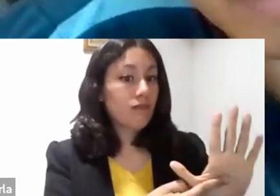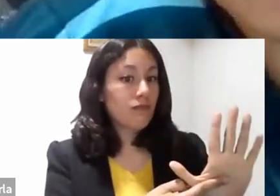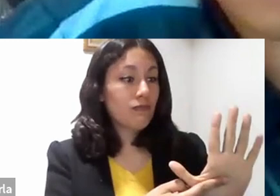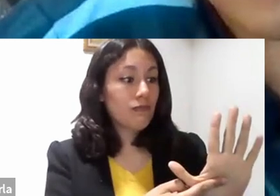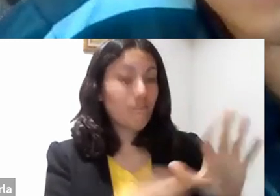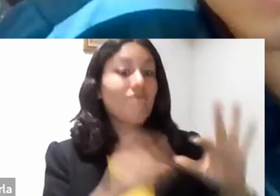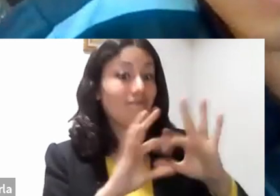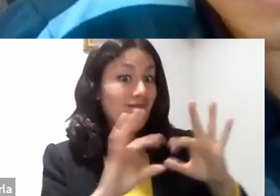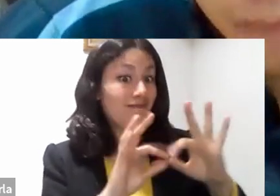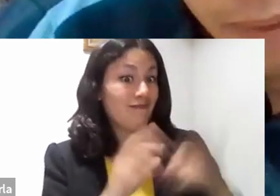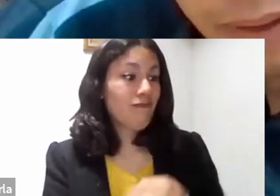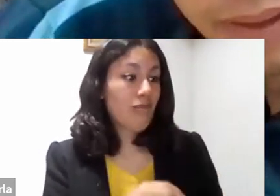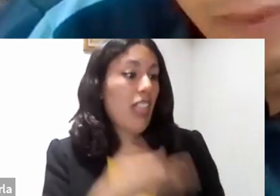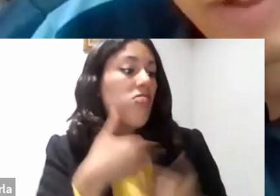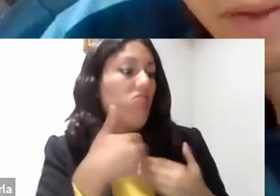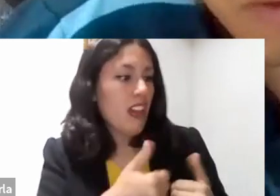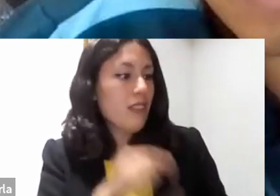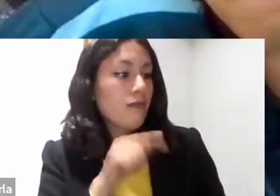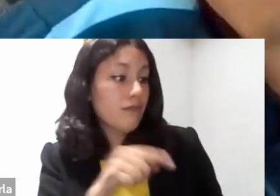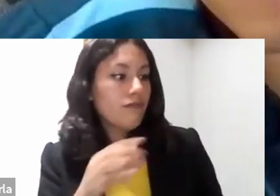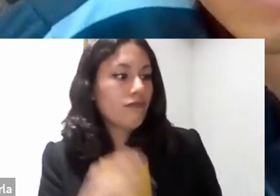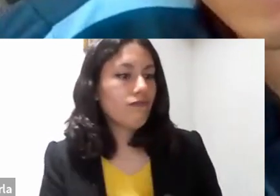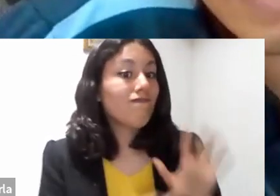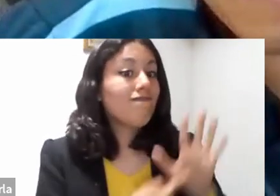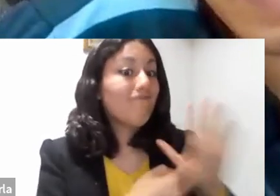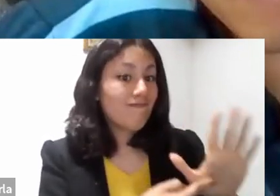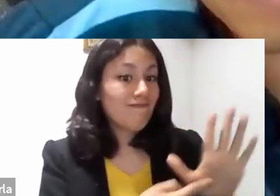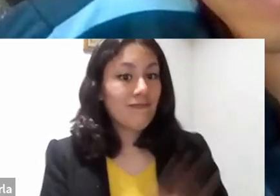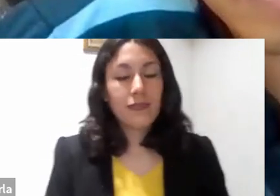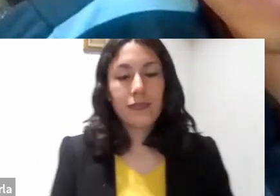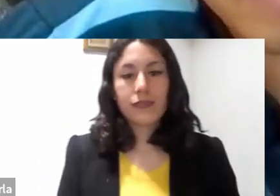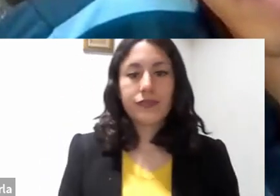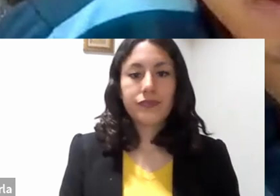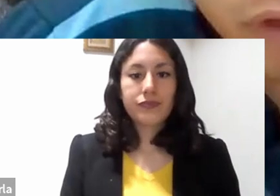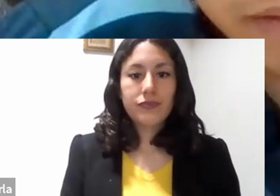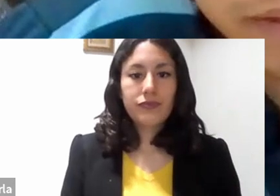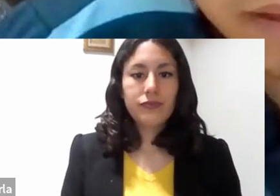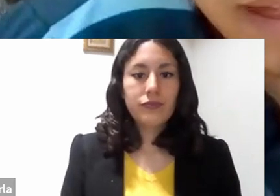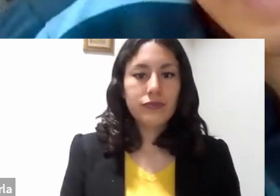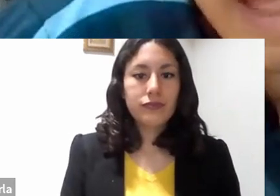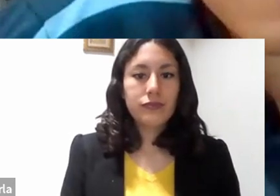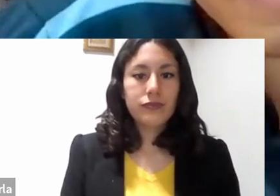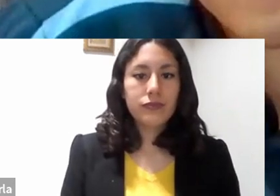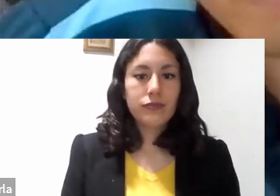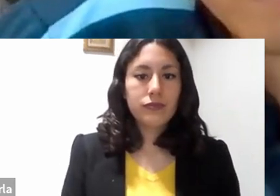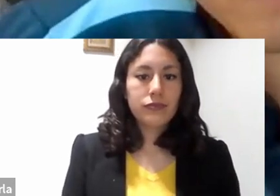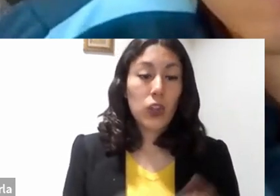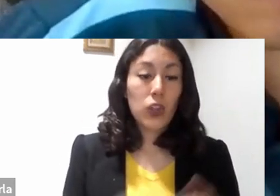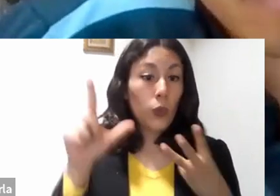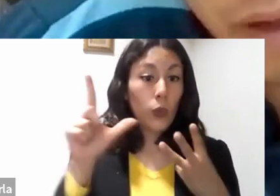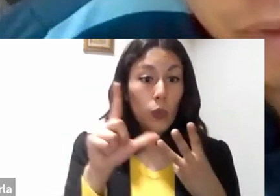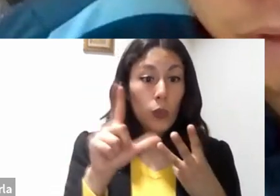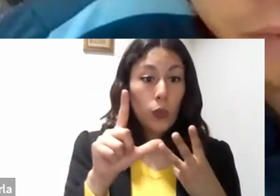resume muy bien en este versículo del evangelio de Lucas. Sean